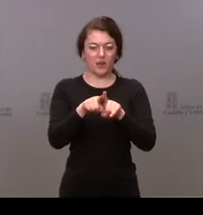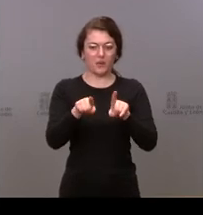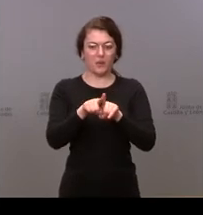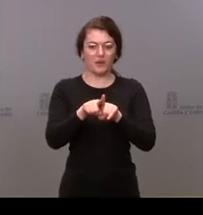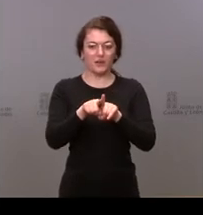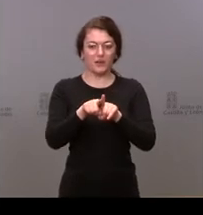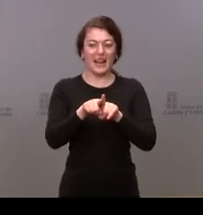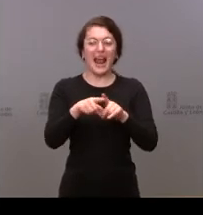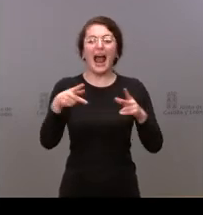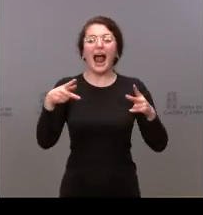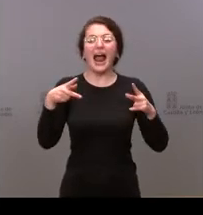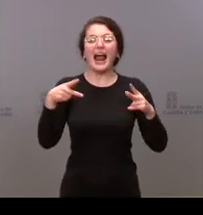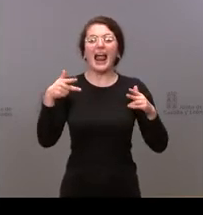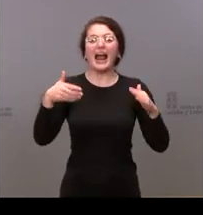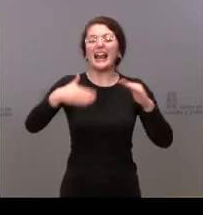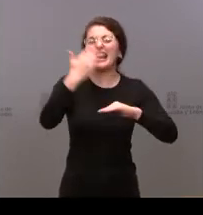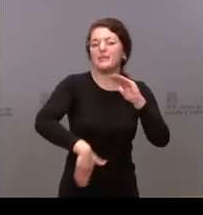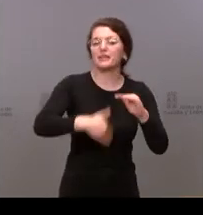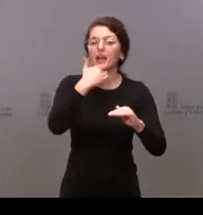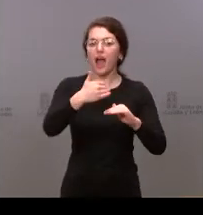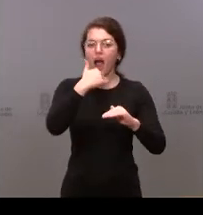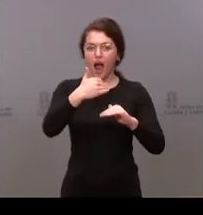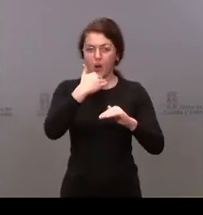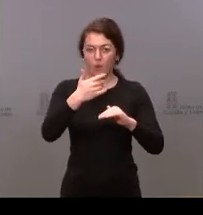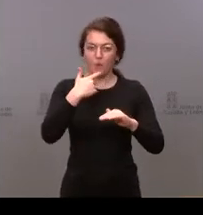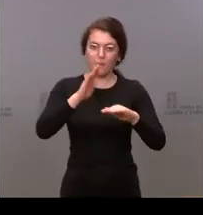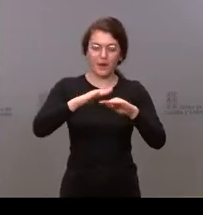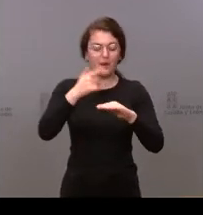gobierno o para futuras leyes como presupuestos gracias